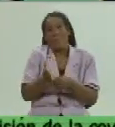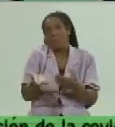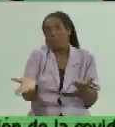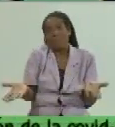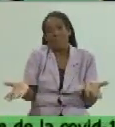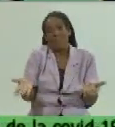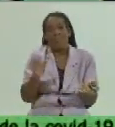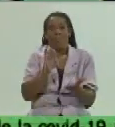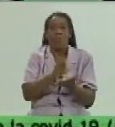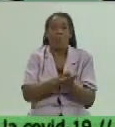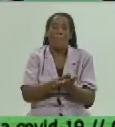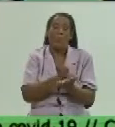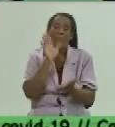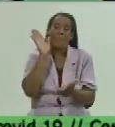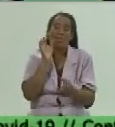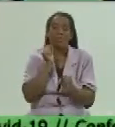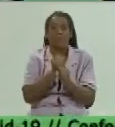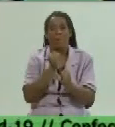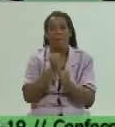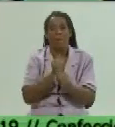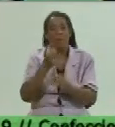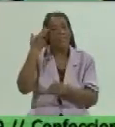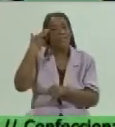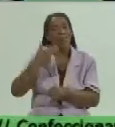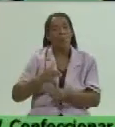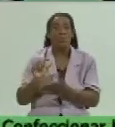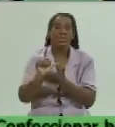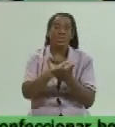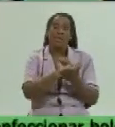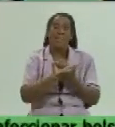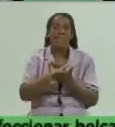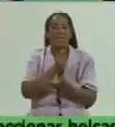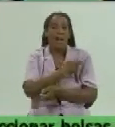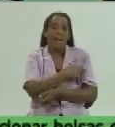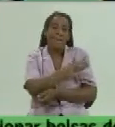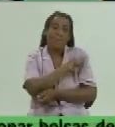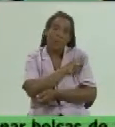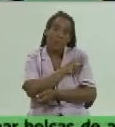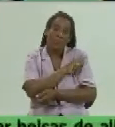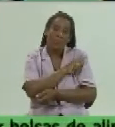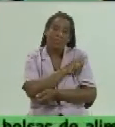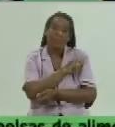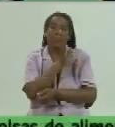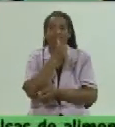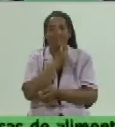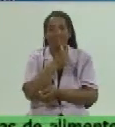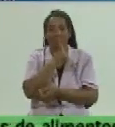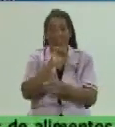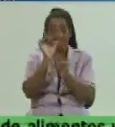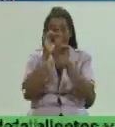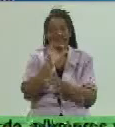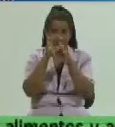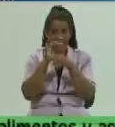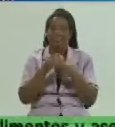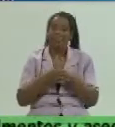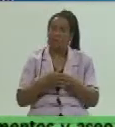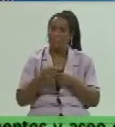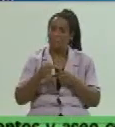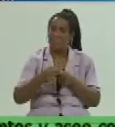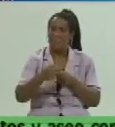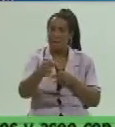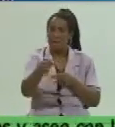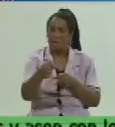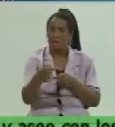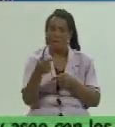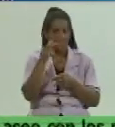compromiso de los trabajos de la salud, a servir al pueblo y a ser eficientes el uso de estos laboratorios. En esta emisión más adelante tendremos el reportaje de Natalia Díaz